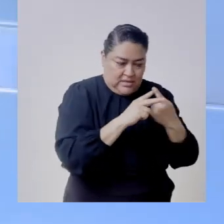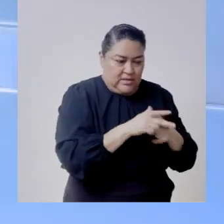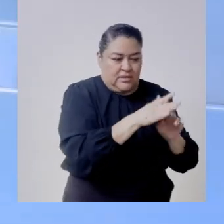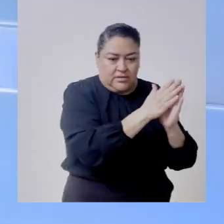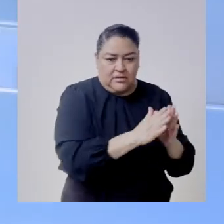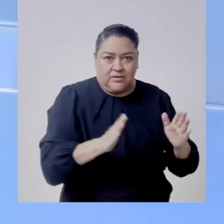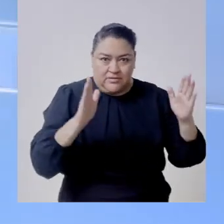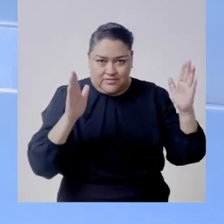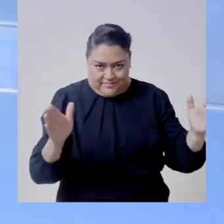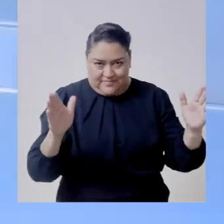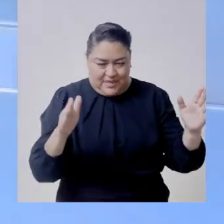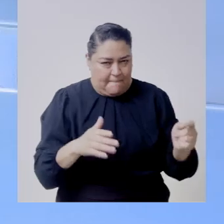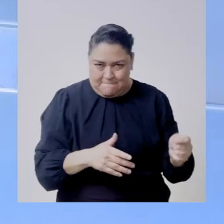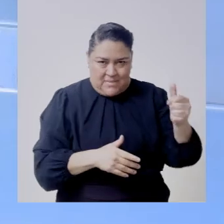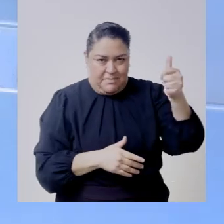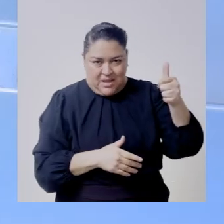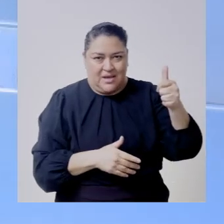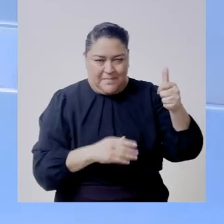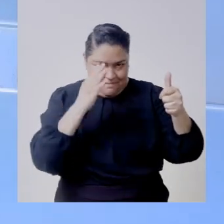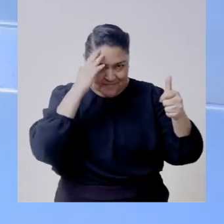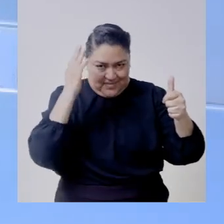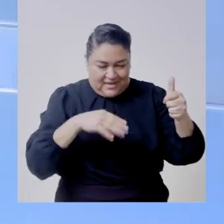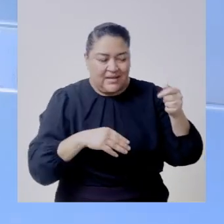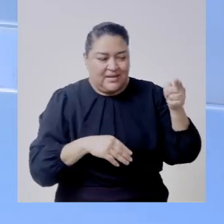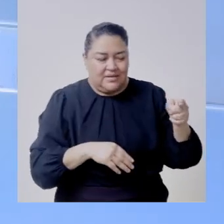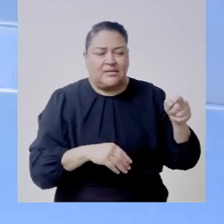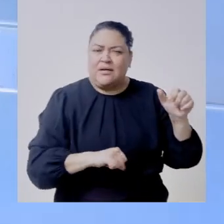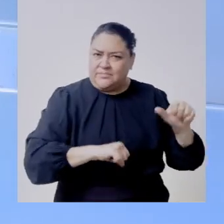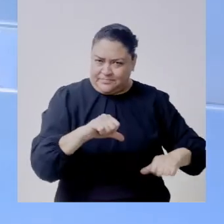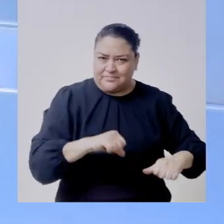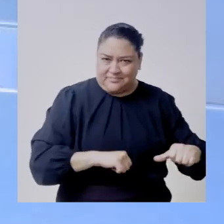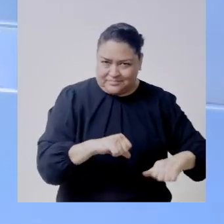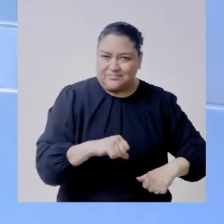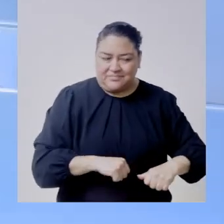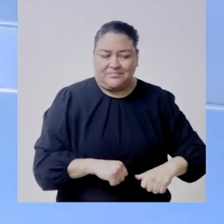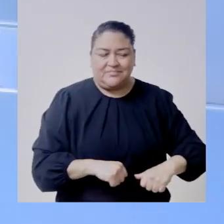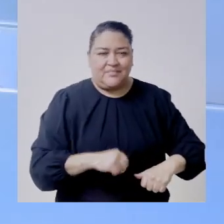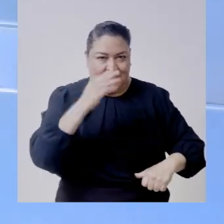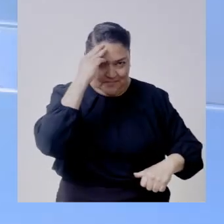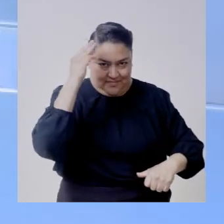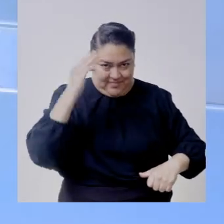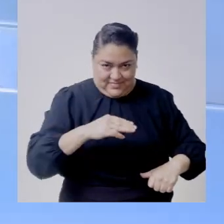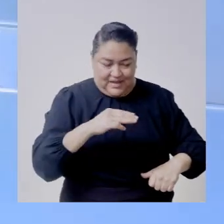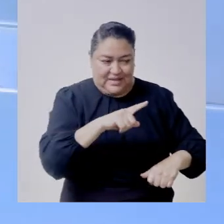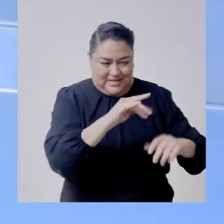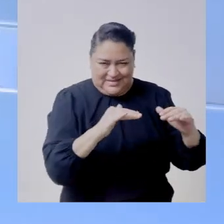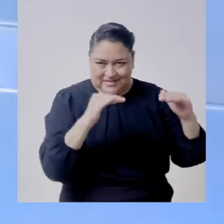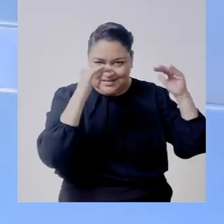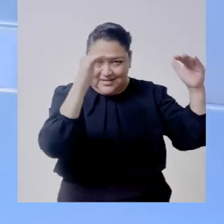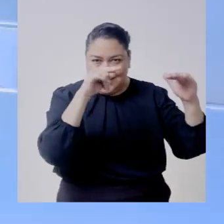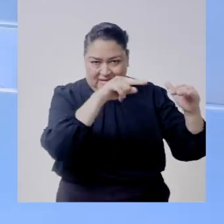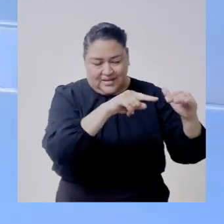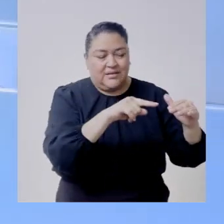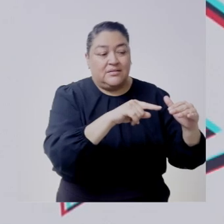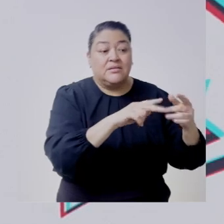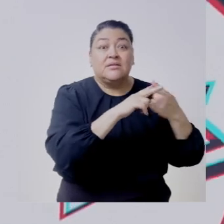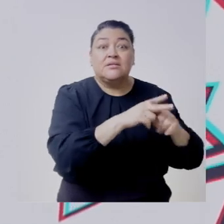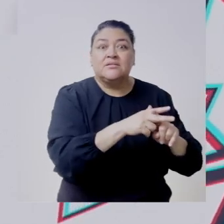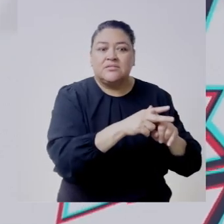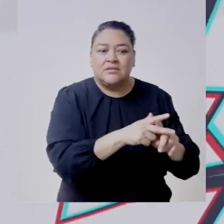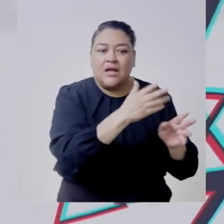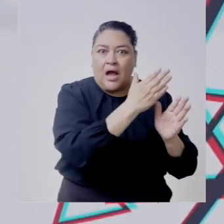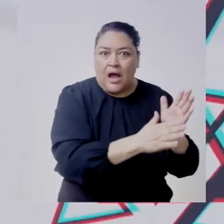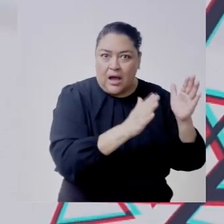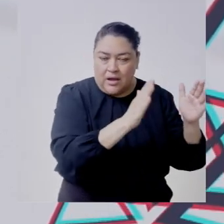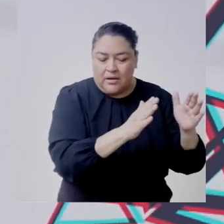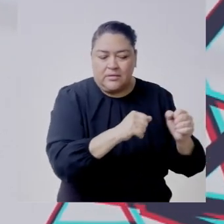arrancamos es nuestro digamos actividad de posgrados más importante de este año y